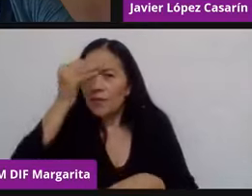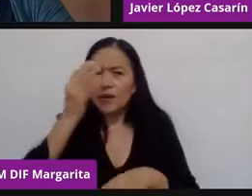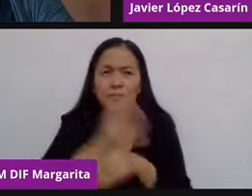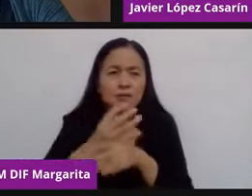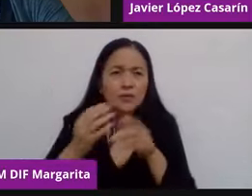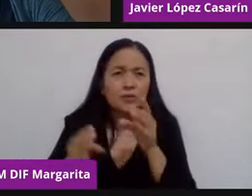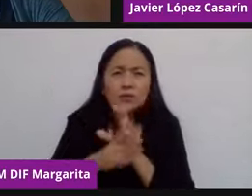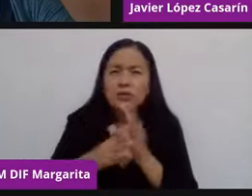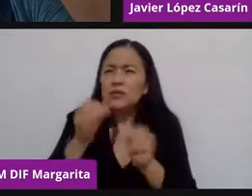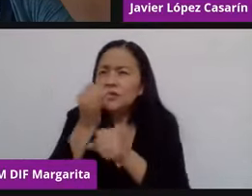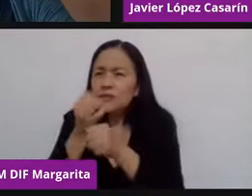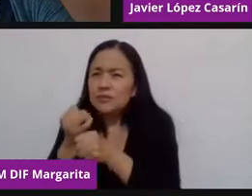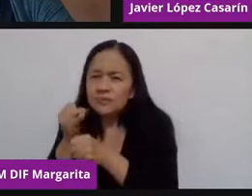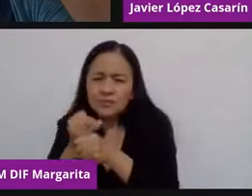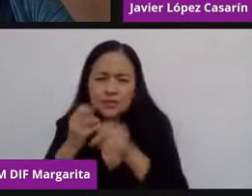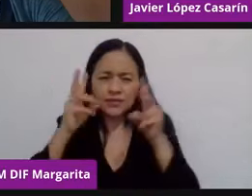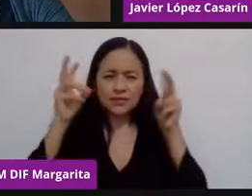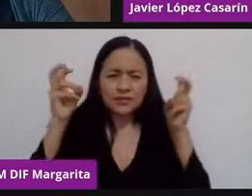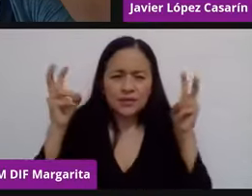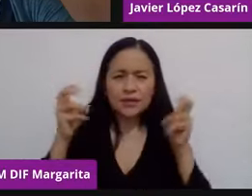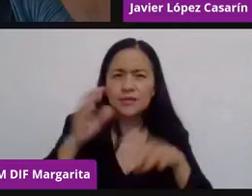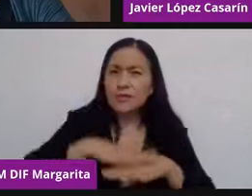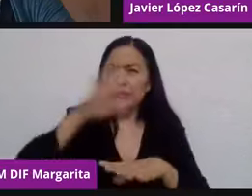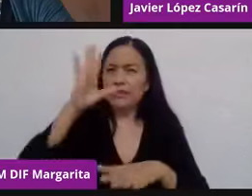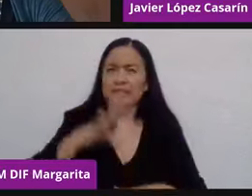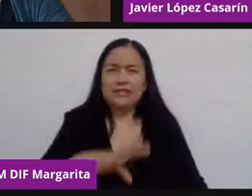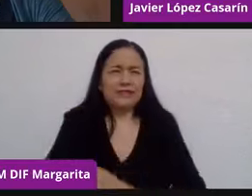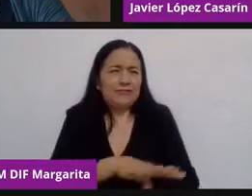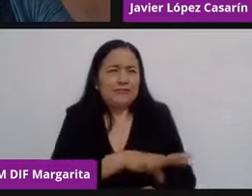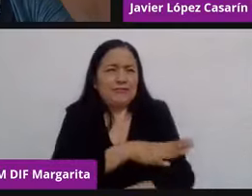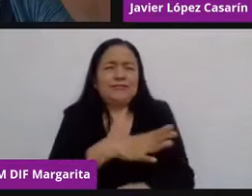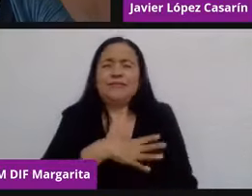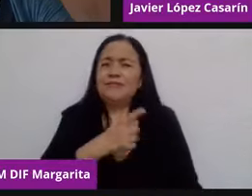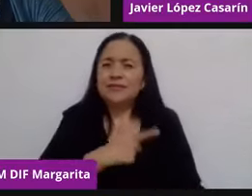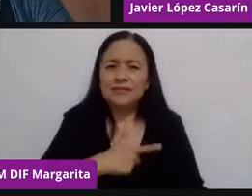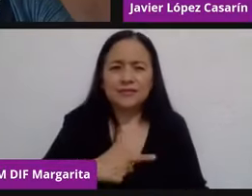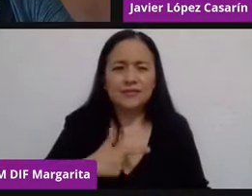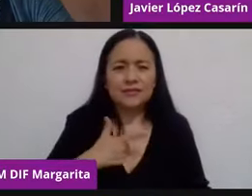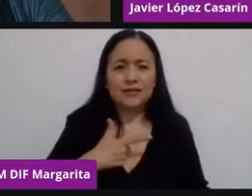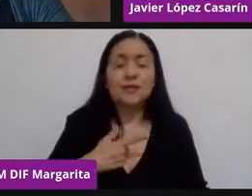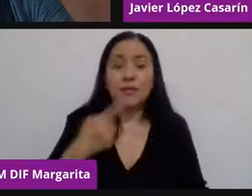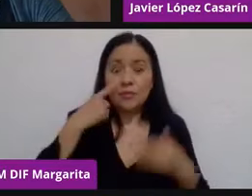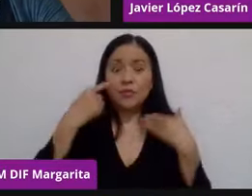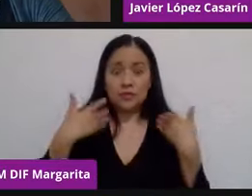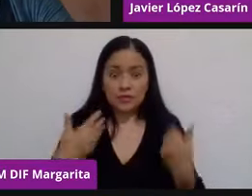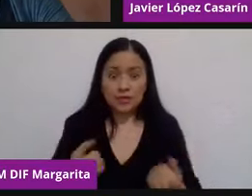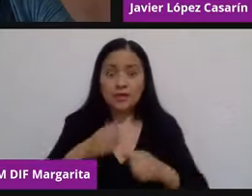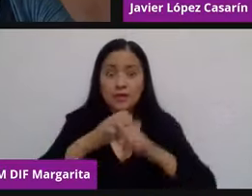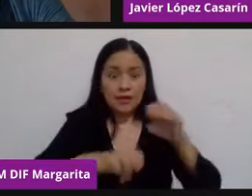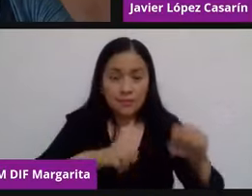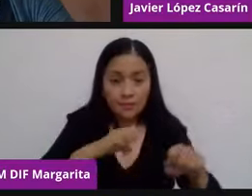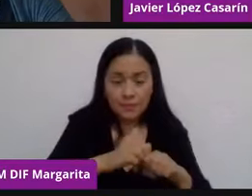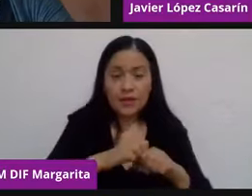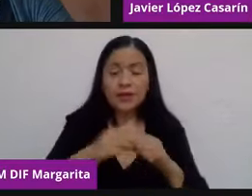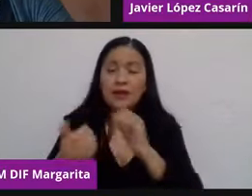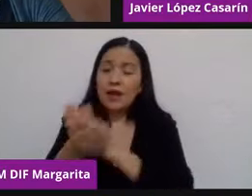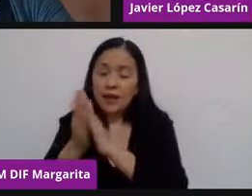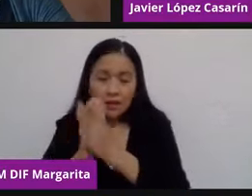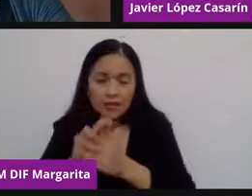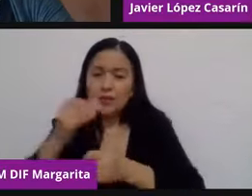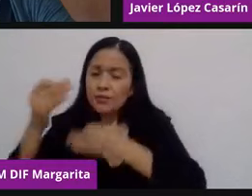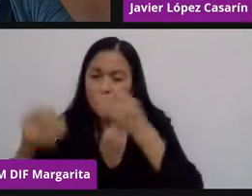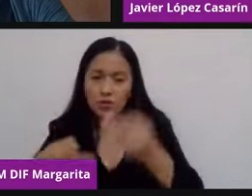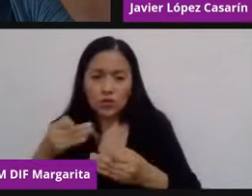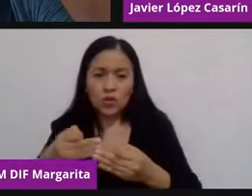adentrarte a temas nuevos, deben de ser de emoción. Debemos de entender que las empresas, que la academia, que el sector privado, el sector